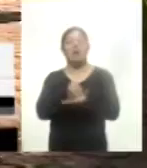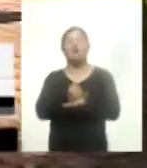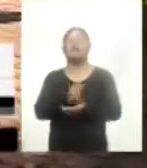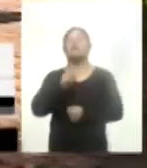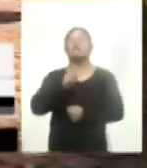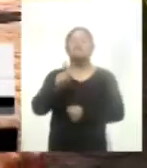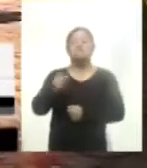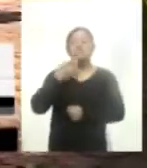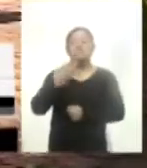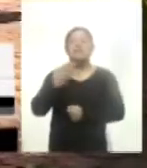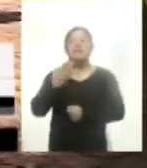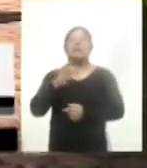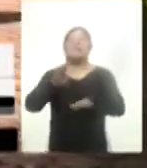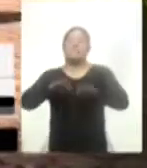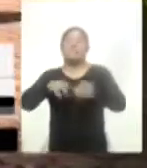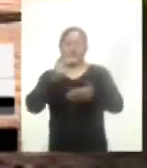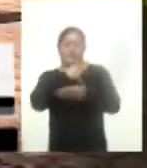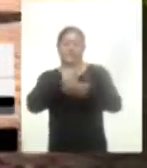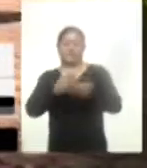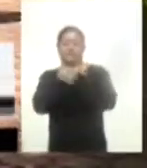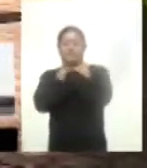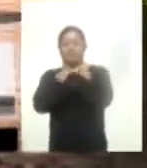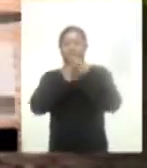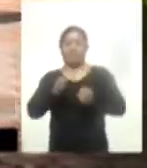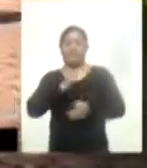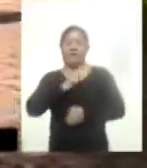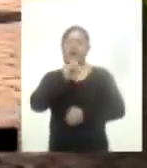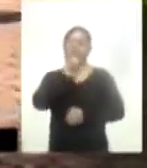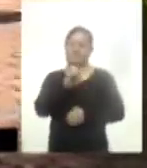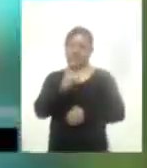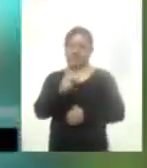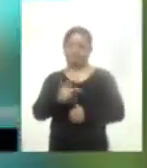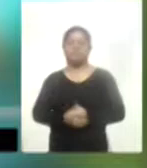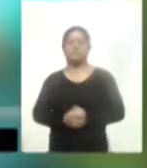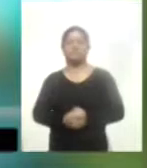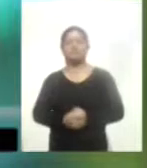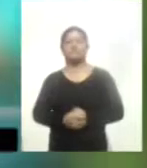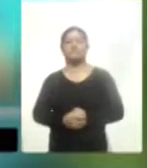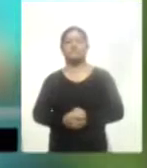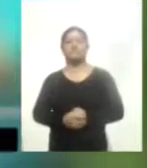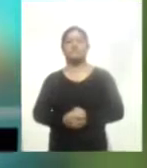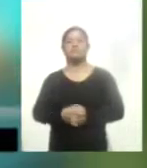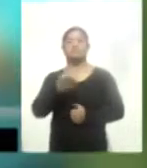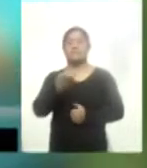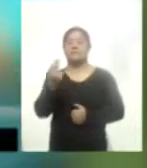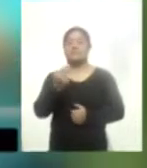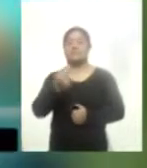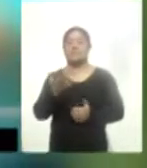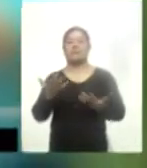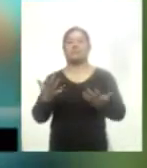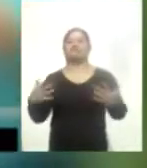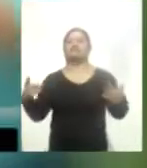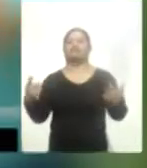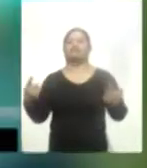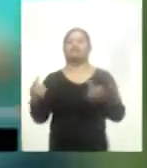basándote en el programa de educación física que establece la Secretaría de Educación Pública. De ahí la necesidad de interactuar a fin de lograr que